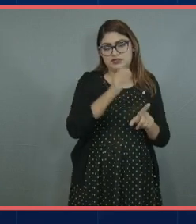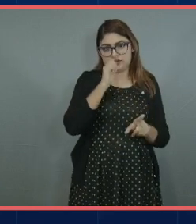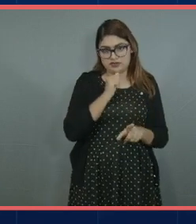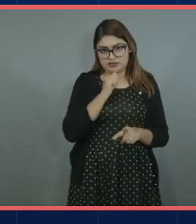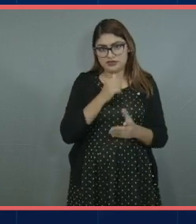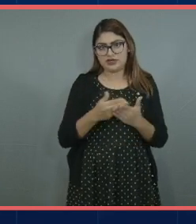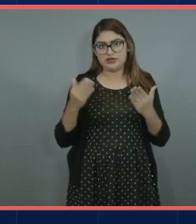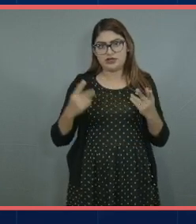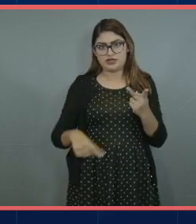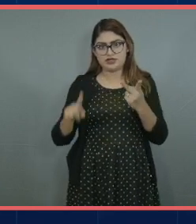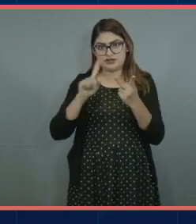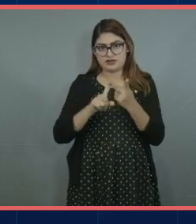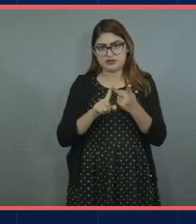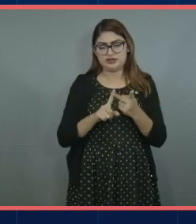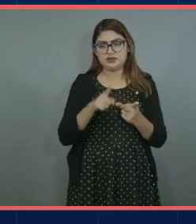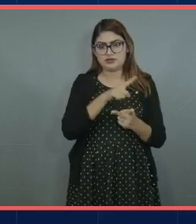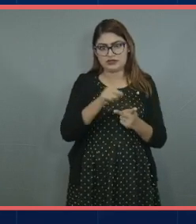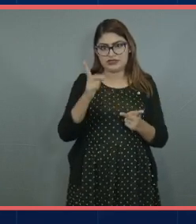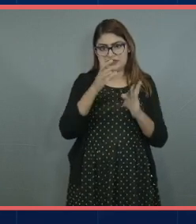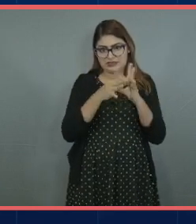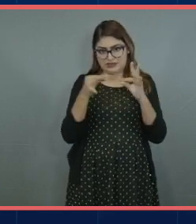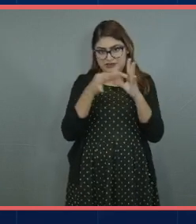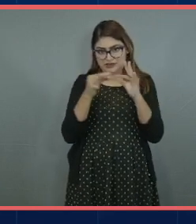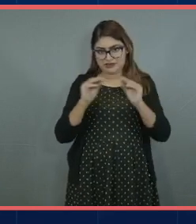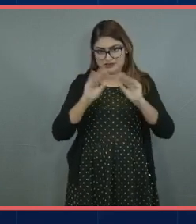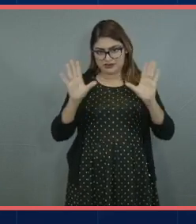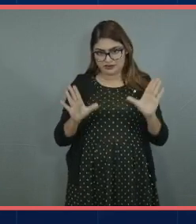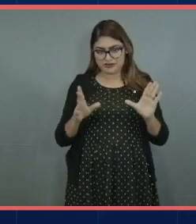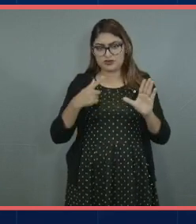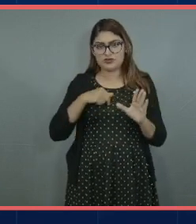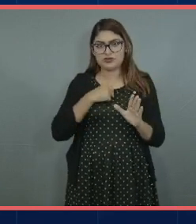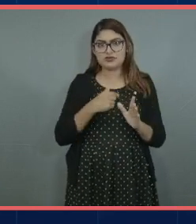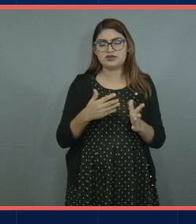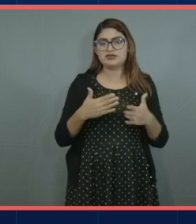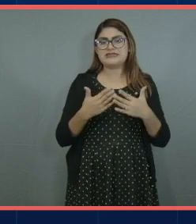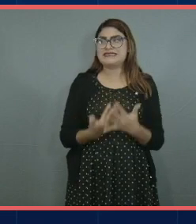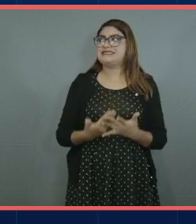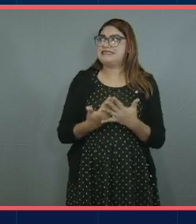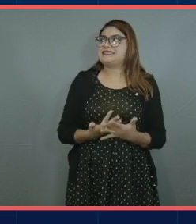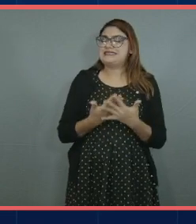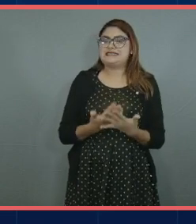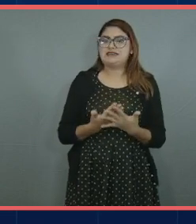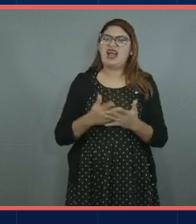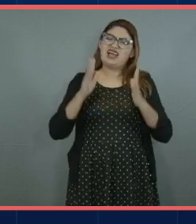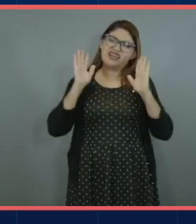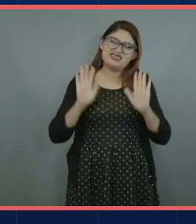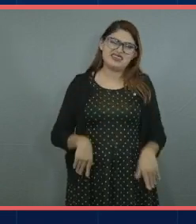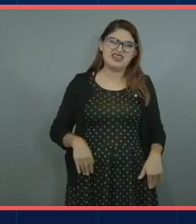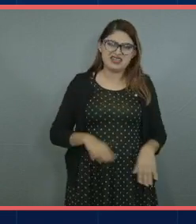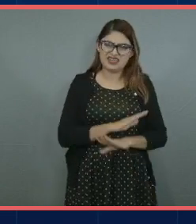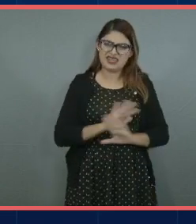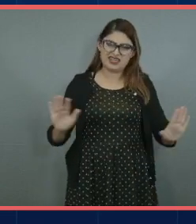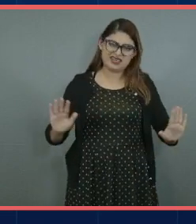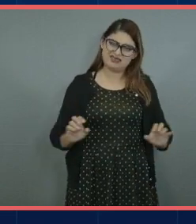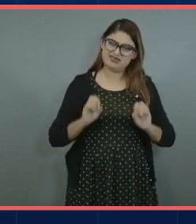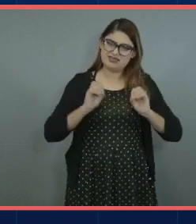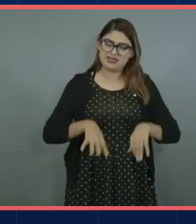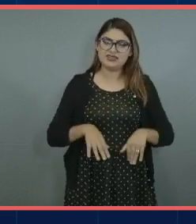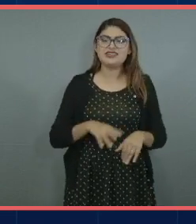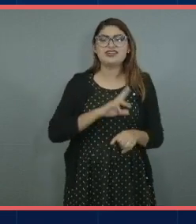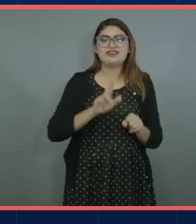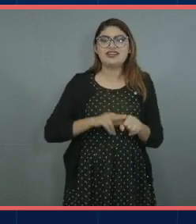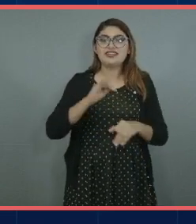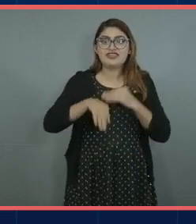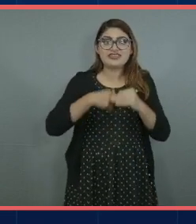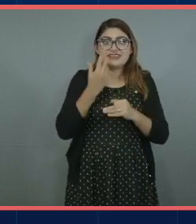que ya la han mencionado mucho es que que no nos desesperemos porque a veces queremos comernos el mundo y que está bien que está bien